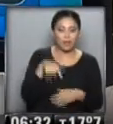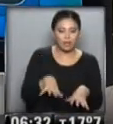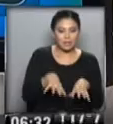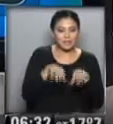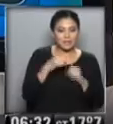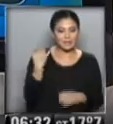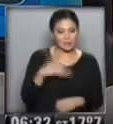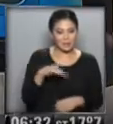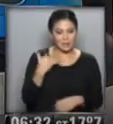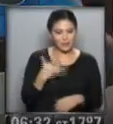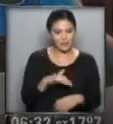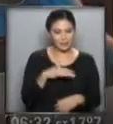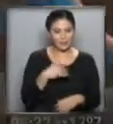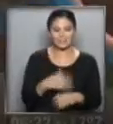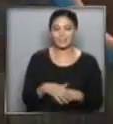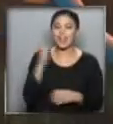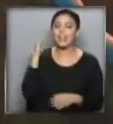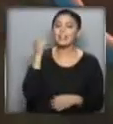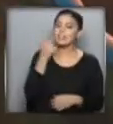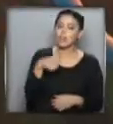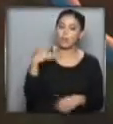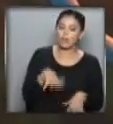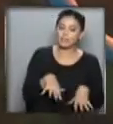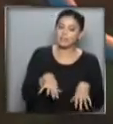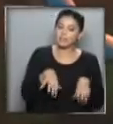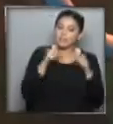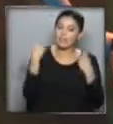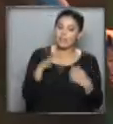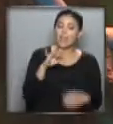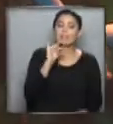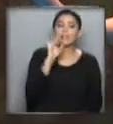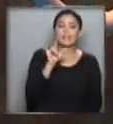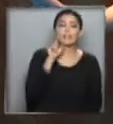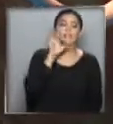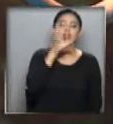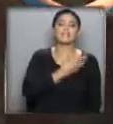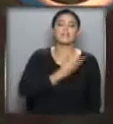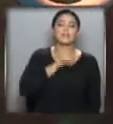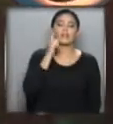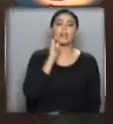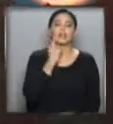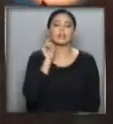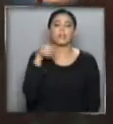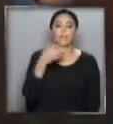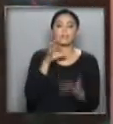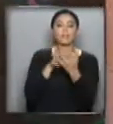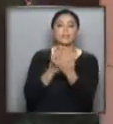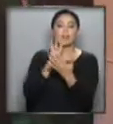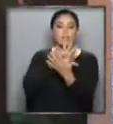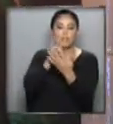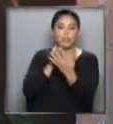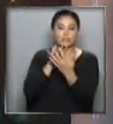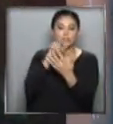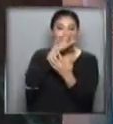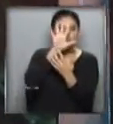otoño tenemos... ...ah una mañana full full... ...muy difícil en Santa Fe... ...en Entre Ríos... ...norte de la provincia de Buenos Aires... ...también